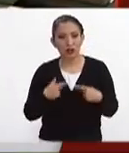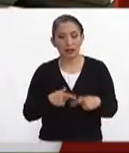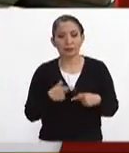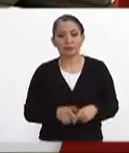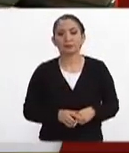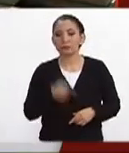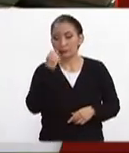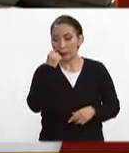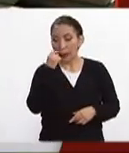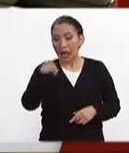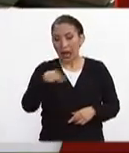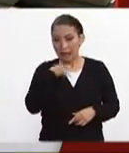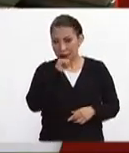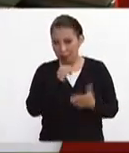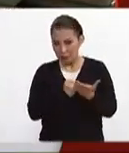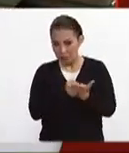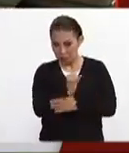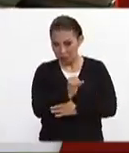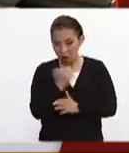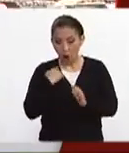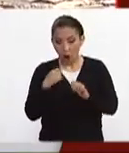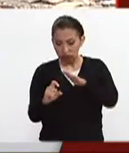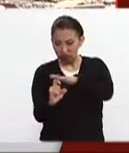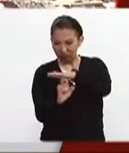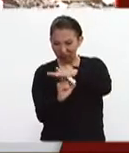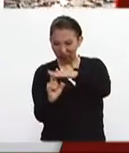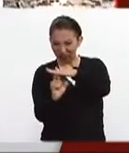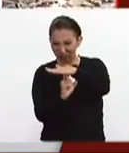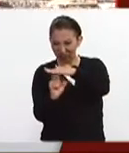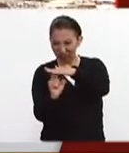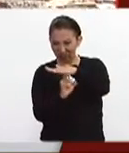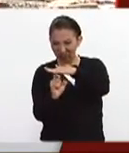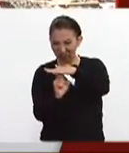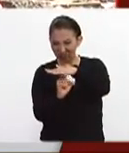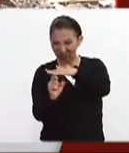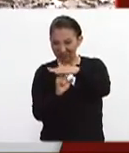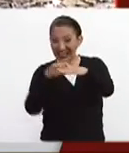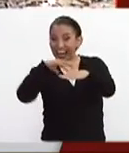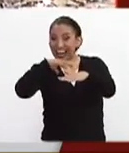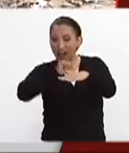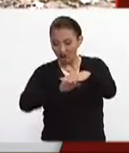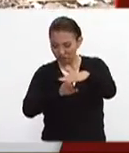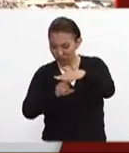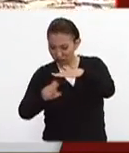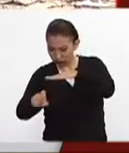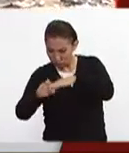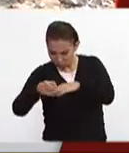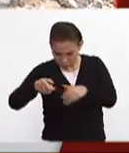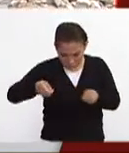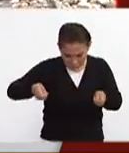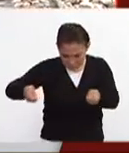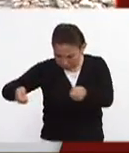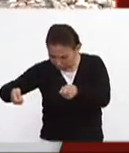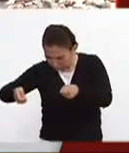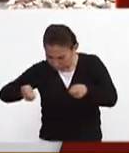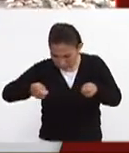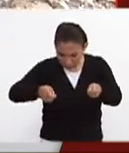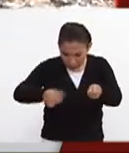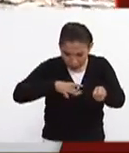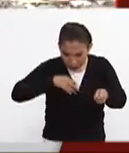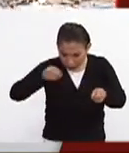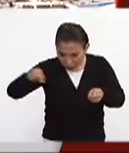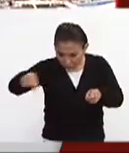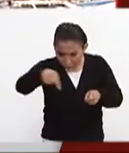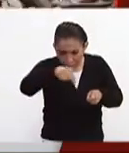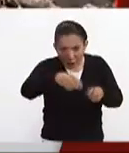ahí también determinaron con el sensor de con un sensor de calor que también existe o sea que hay mucho